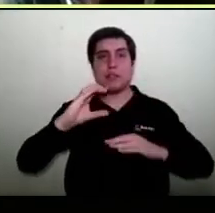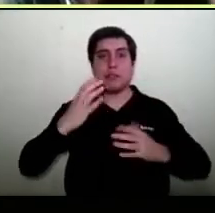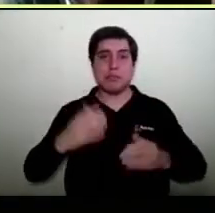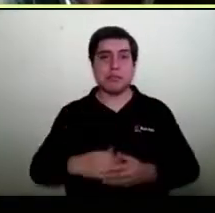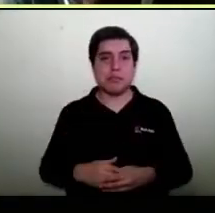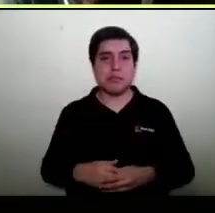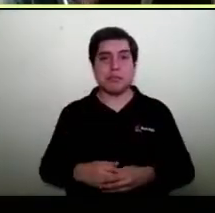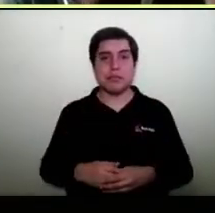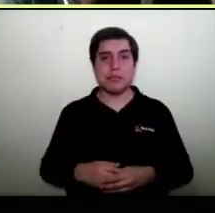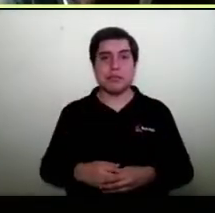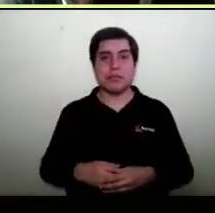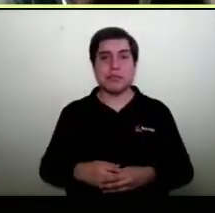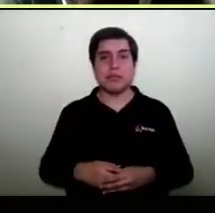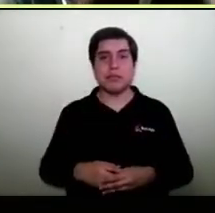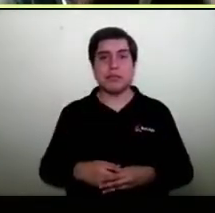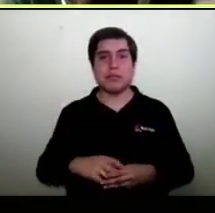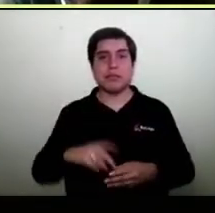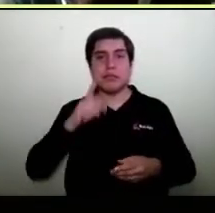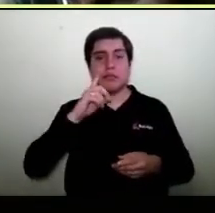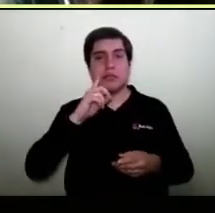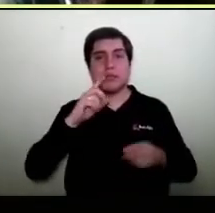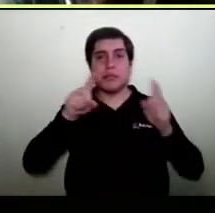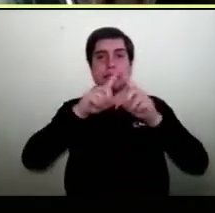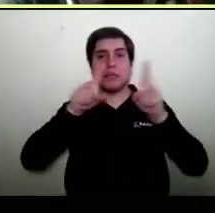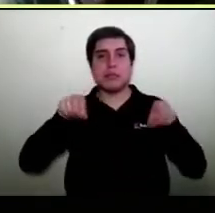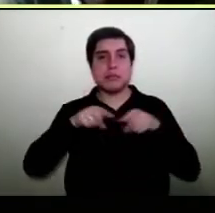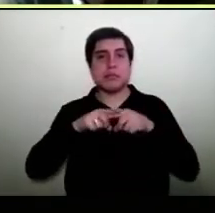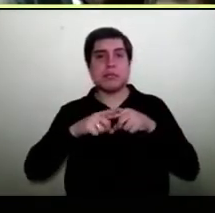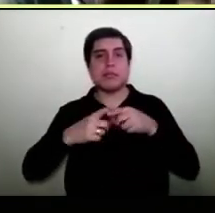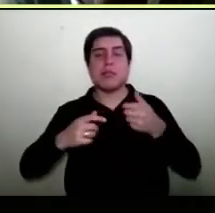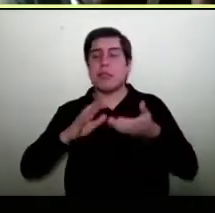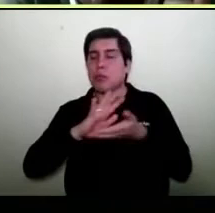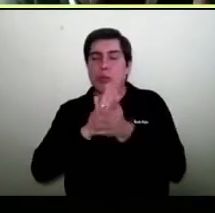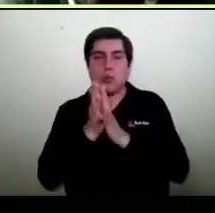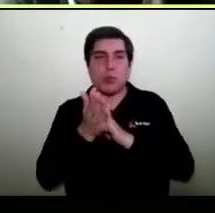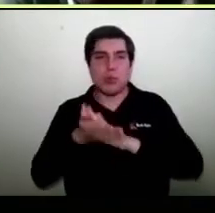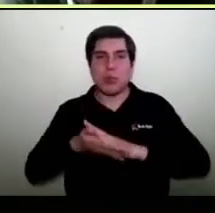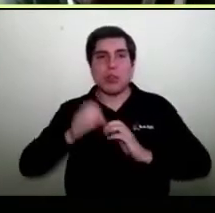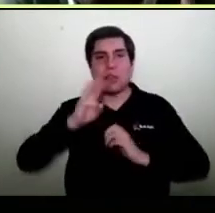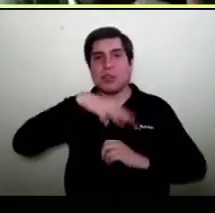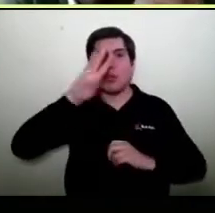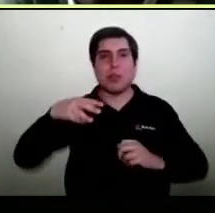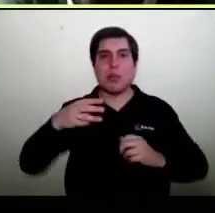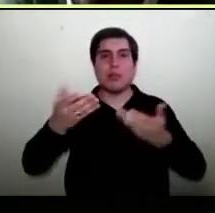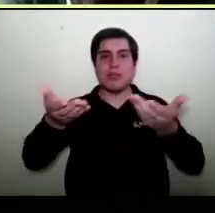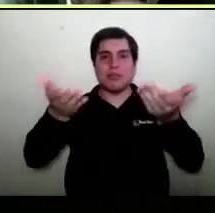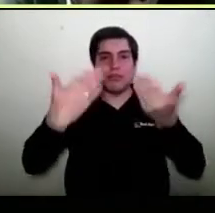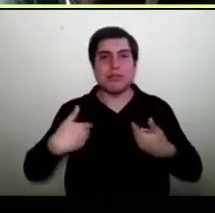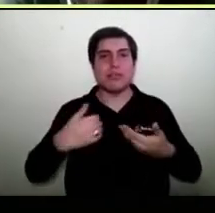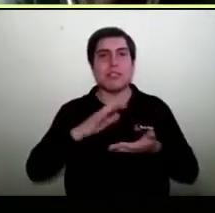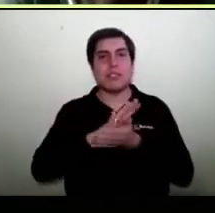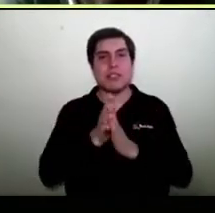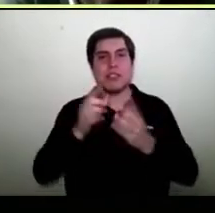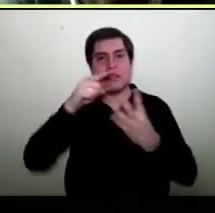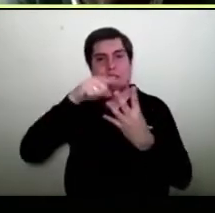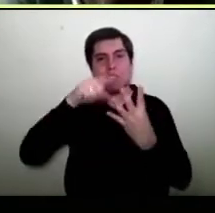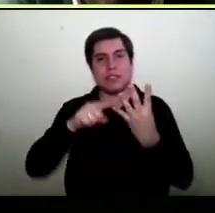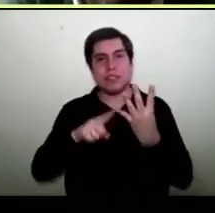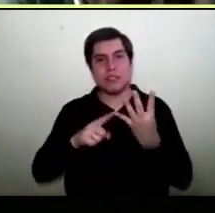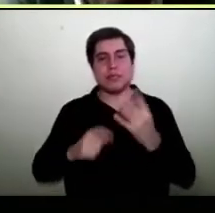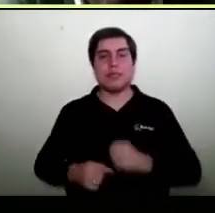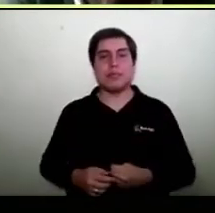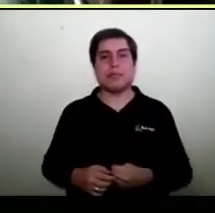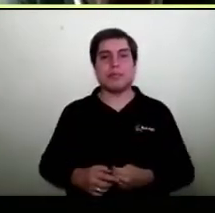Tengo tienda, tengo comunidad, tengo ventas, tengo crecimiento profesional. Es decir, un mall virtual me entrega esas cuatro cosas rápidamente.